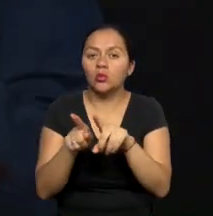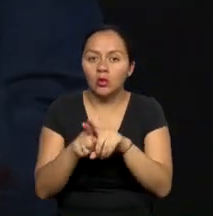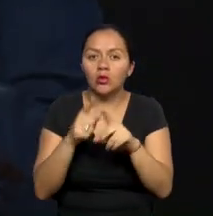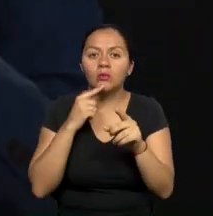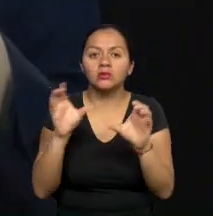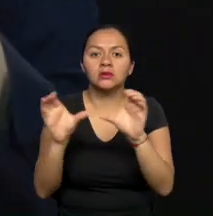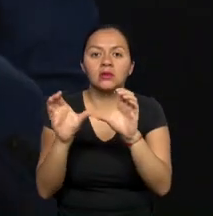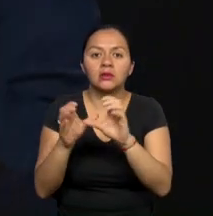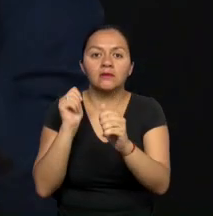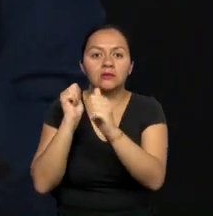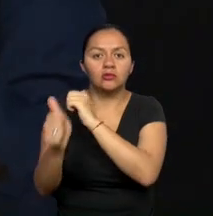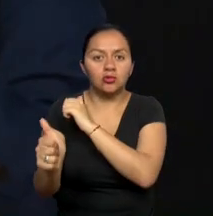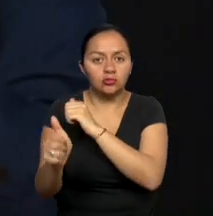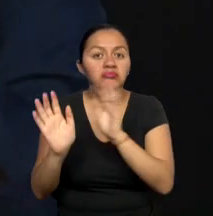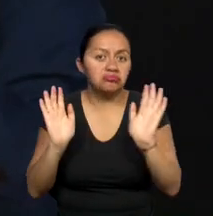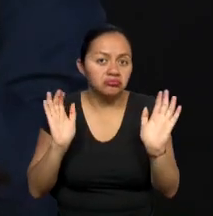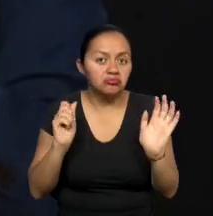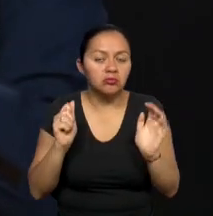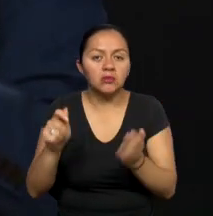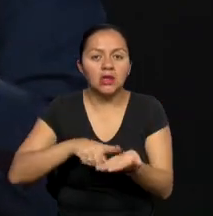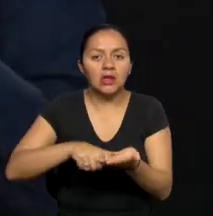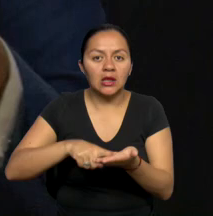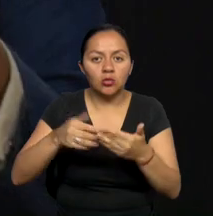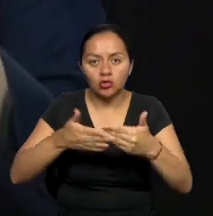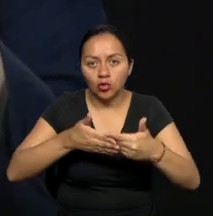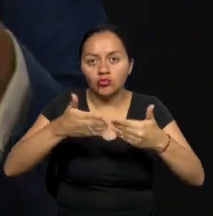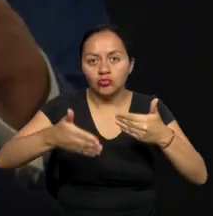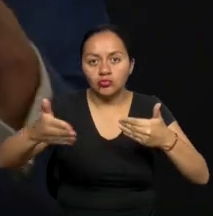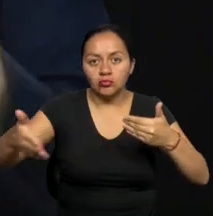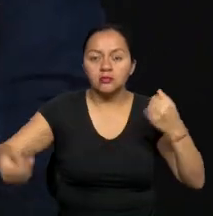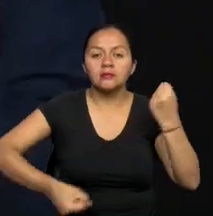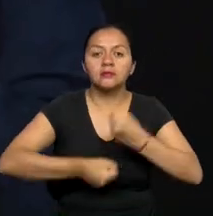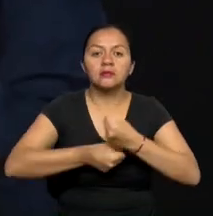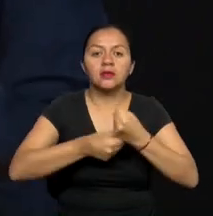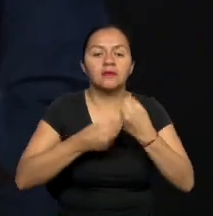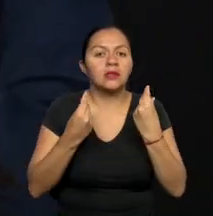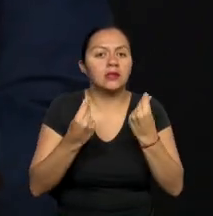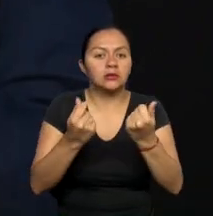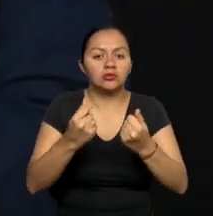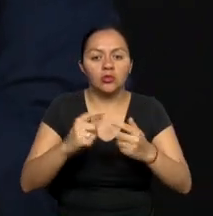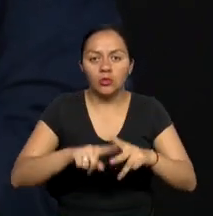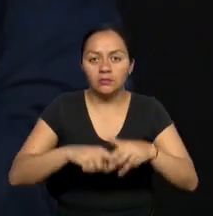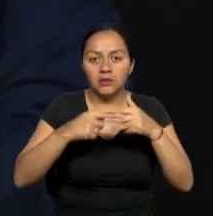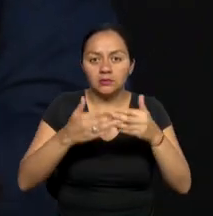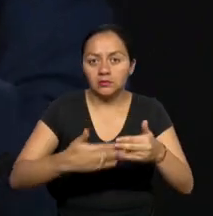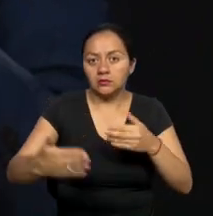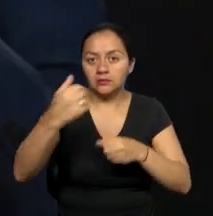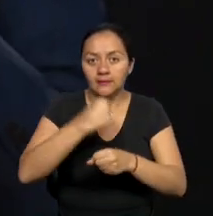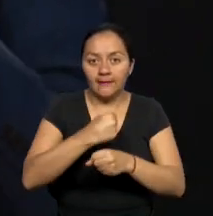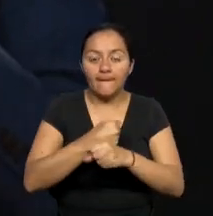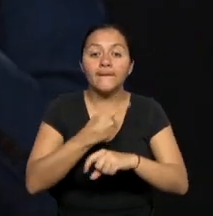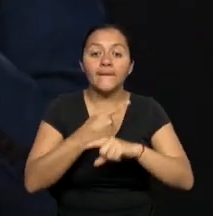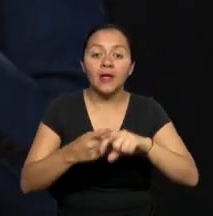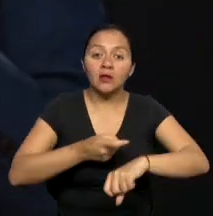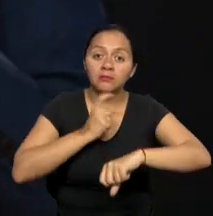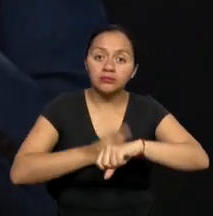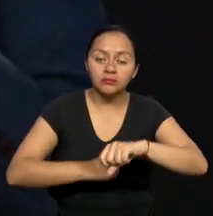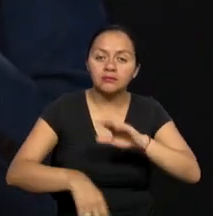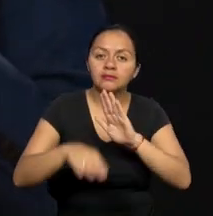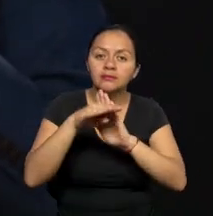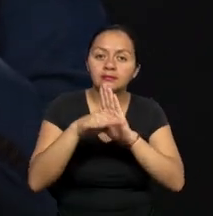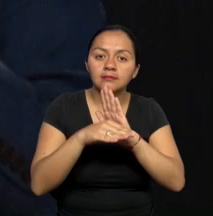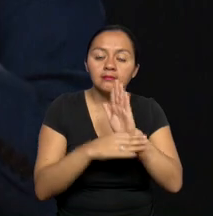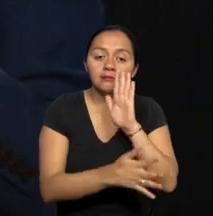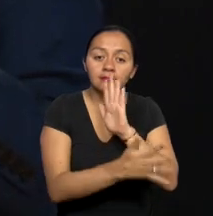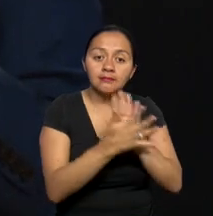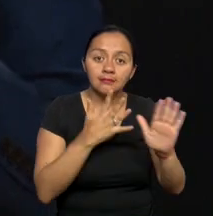con certificación. Ya tenemos reuniones ya de trabajo, ya listos para empezar. Pero lo que específicamente me